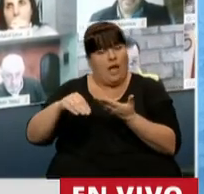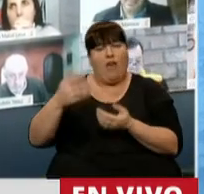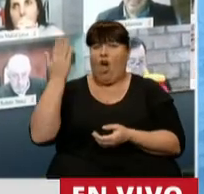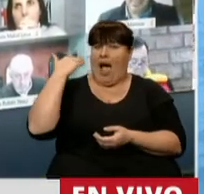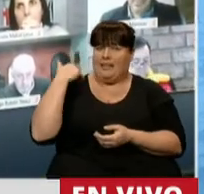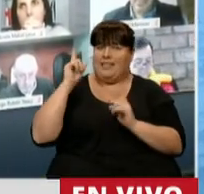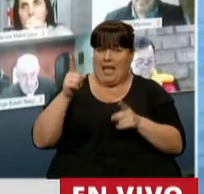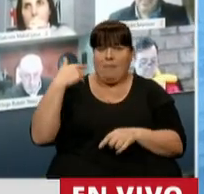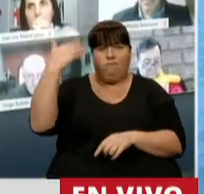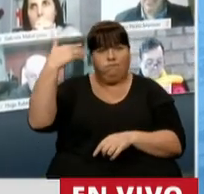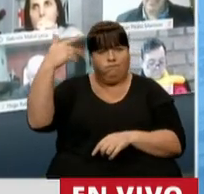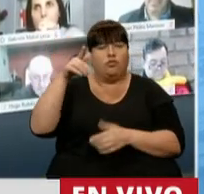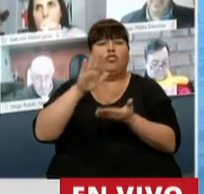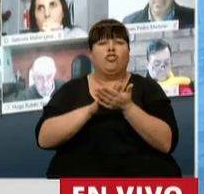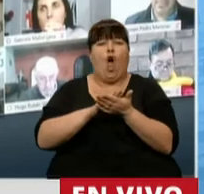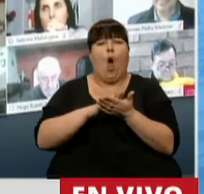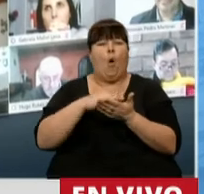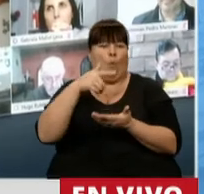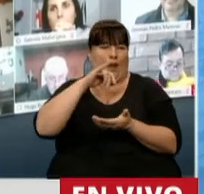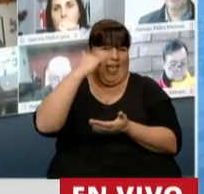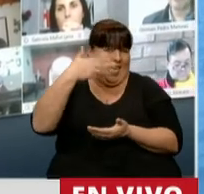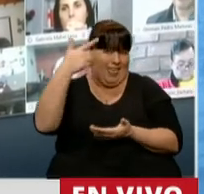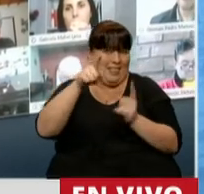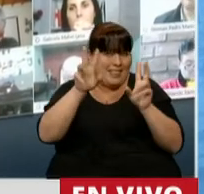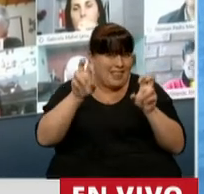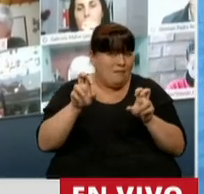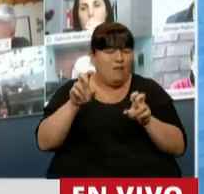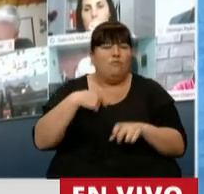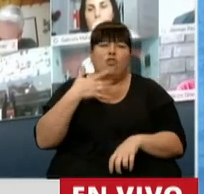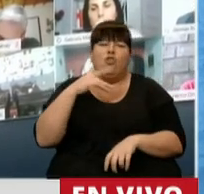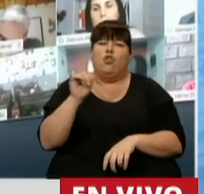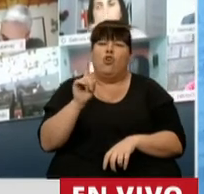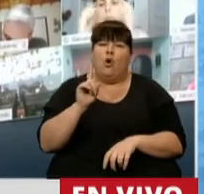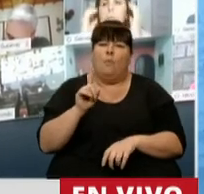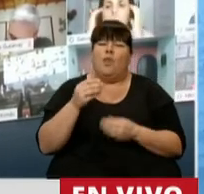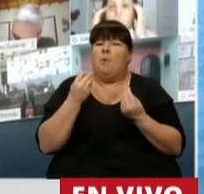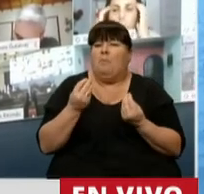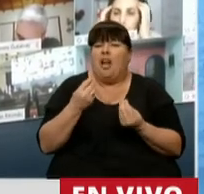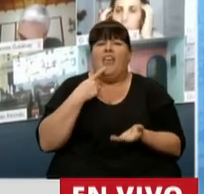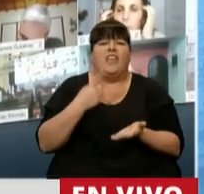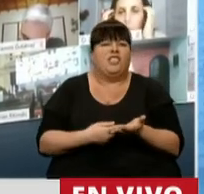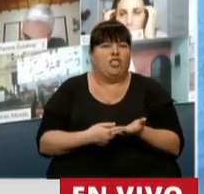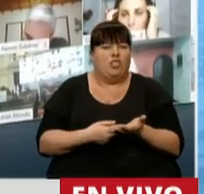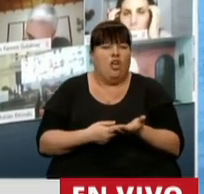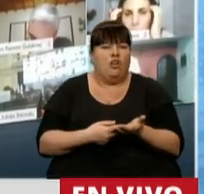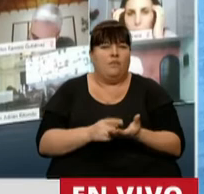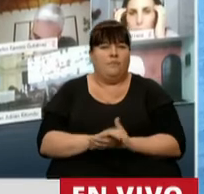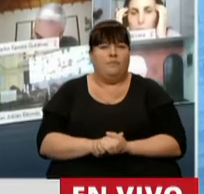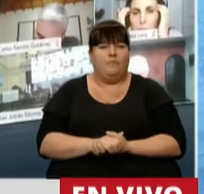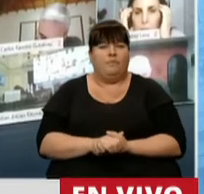hicieron uso precedentemente de la palabra, no comprendo cuál es la decisión de